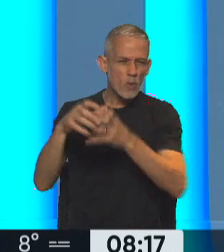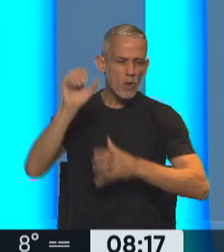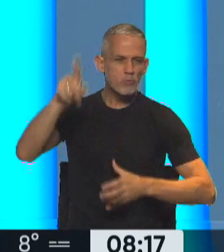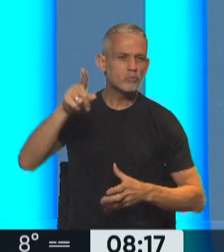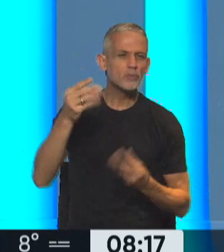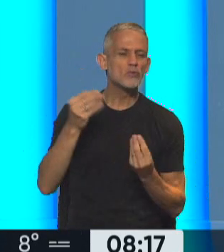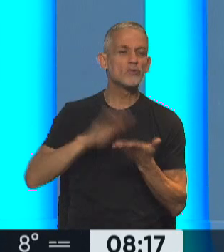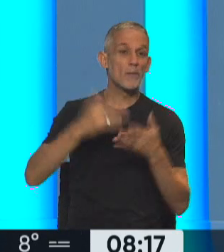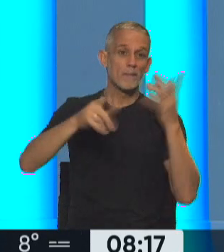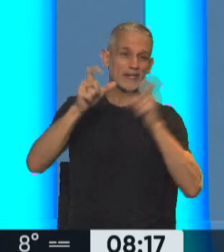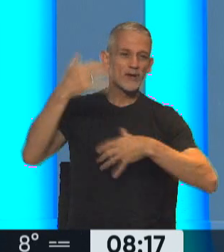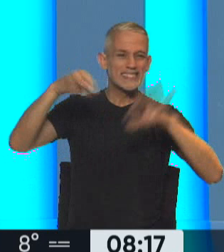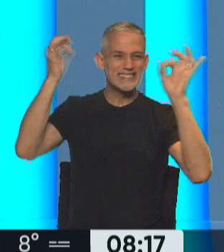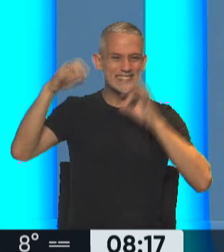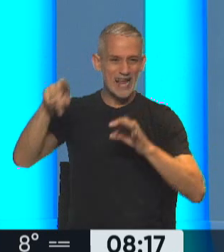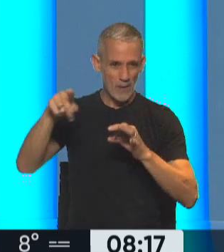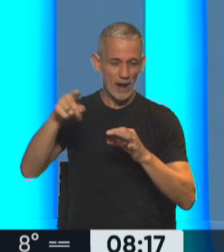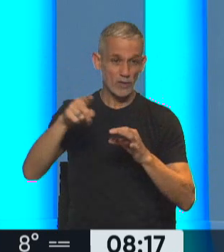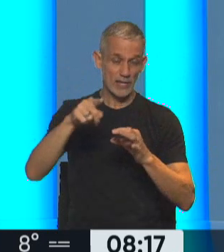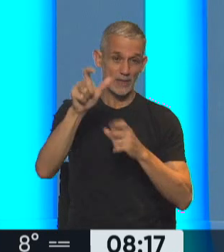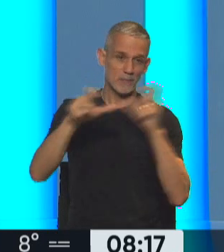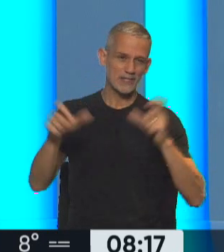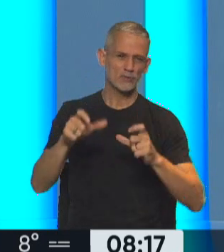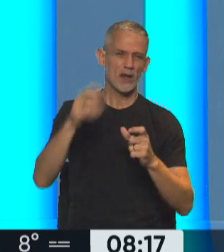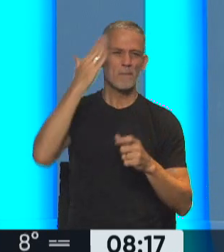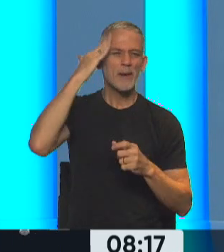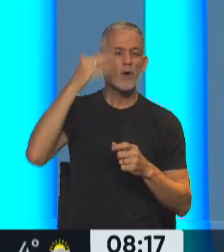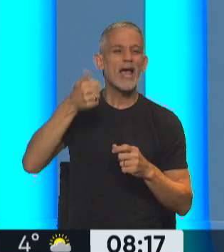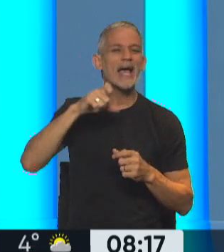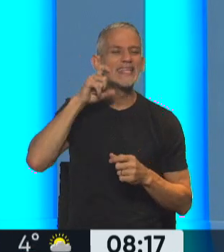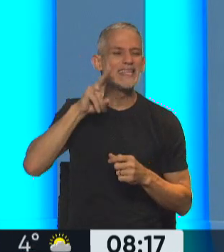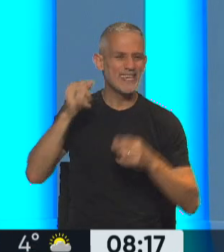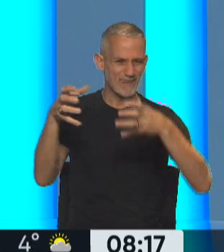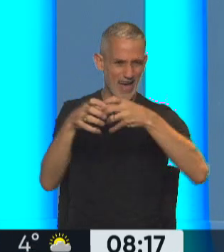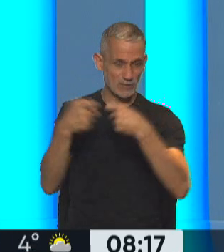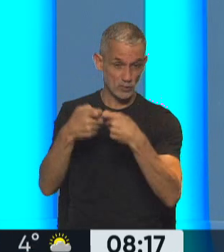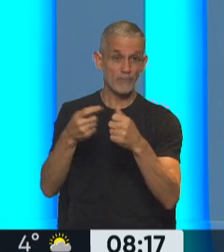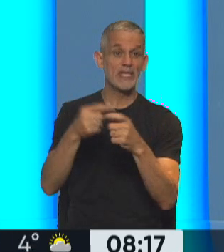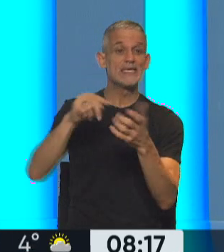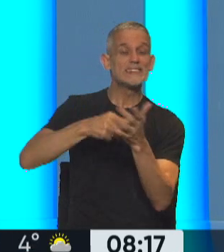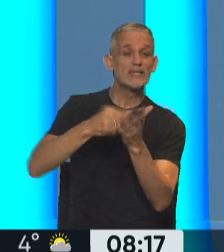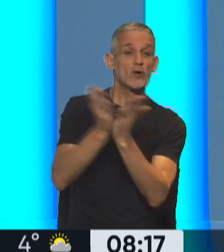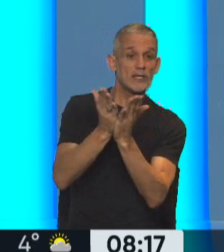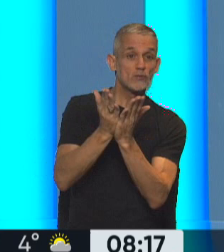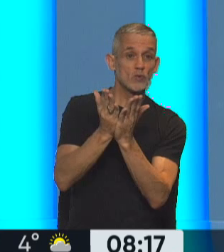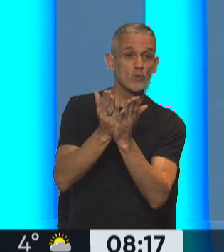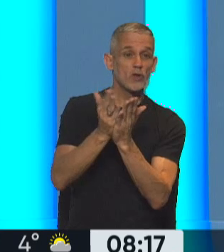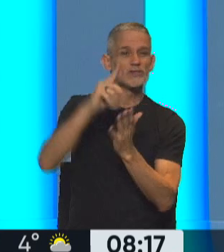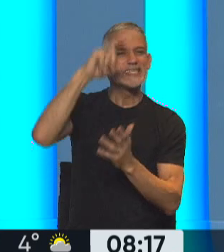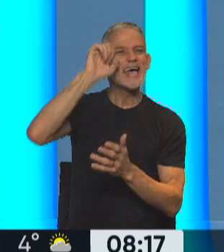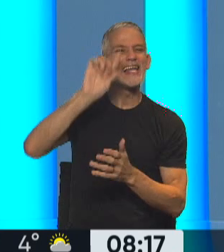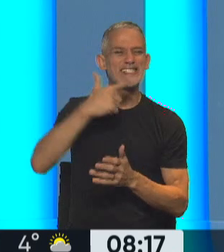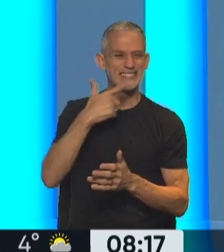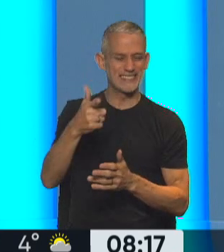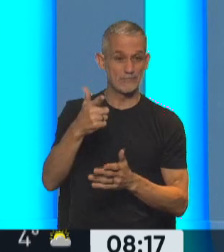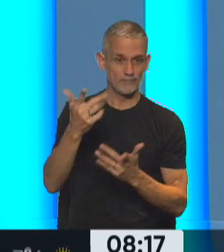sobrevivientes y de familiares de víctimas, Memoria Activa y del Centro de Estudios Legales y Sociales, el CELS, que